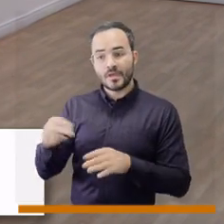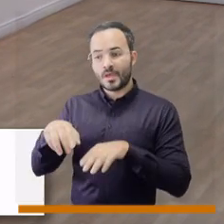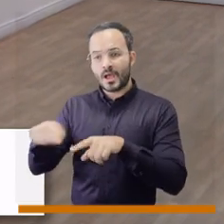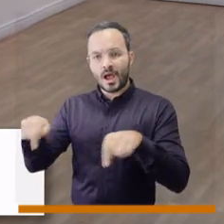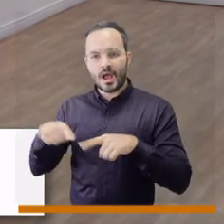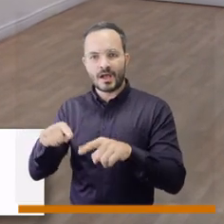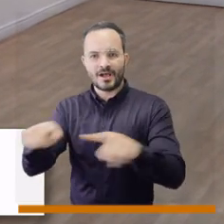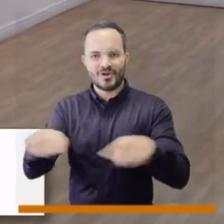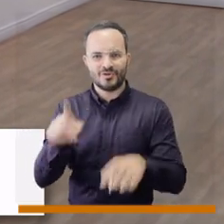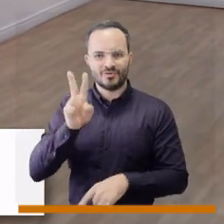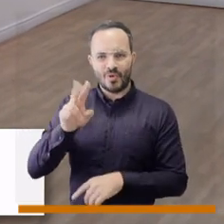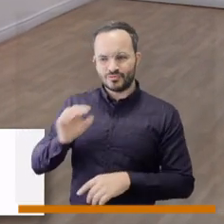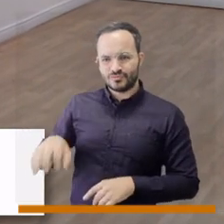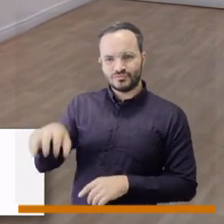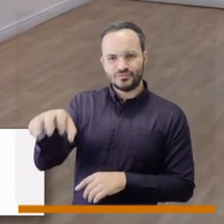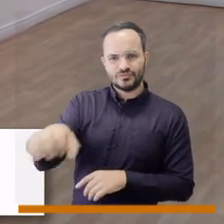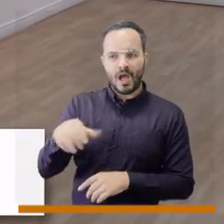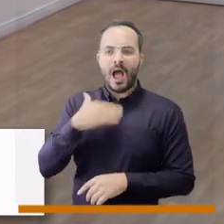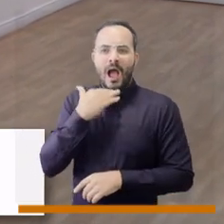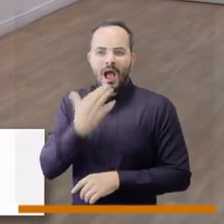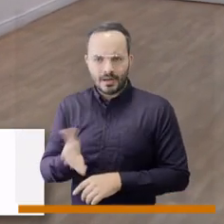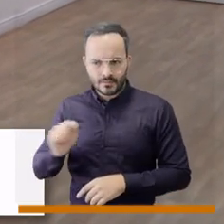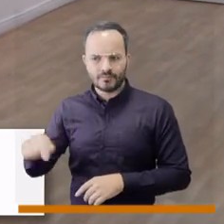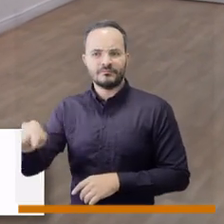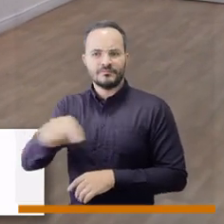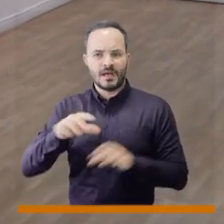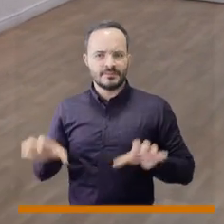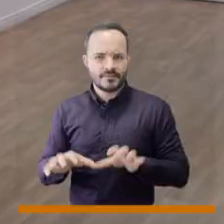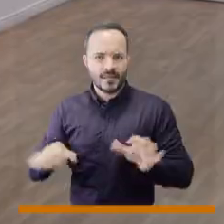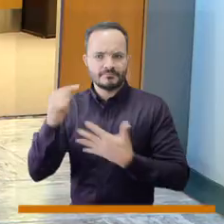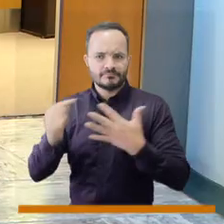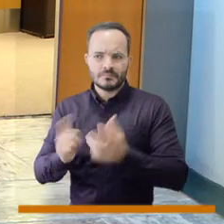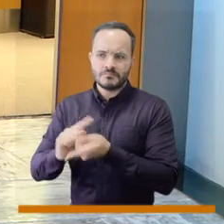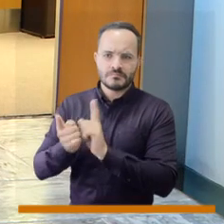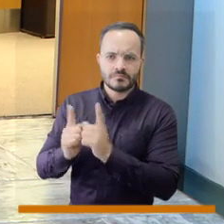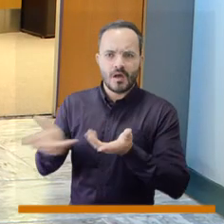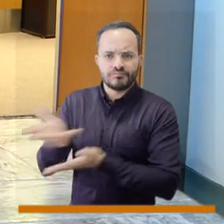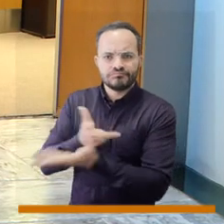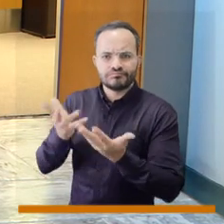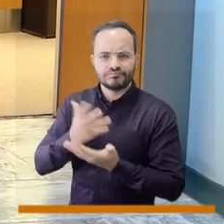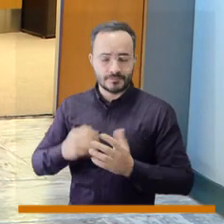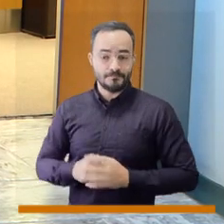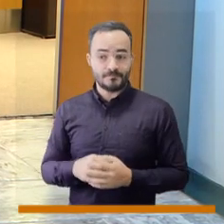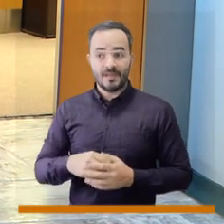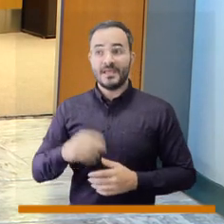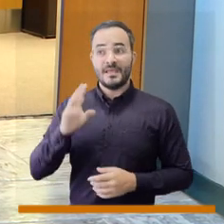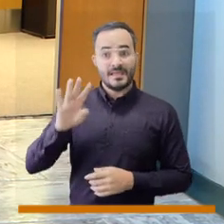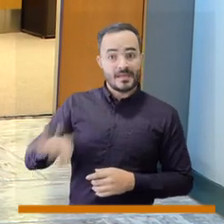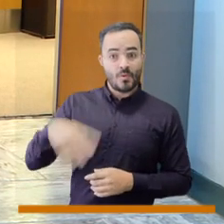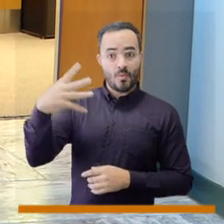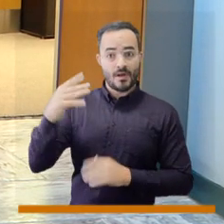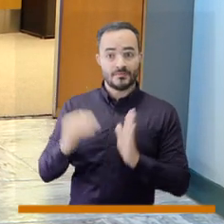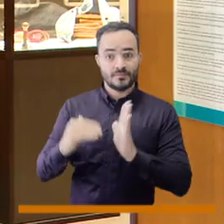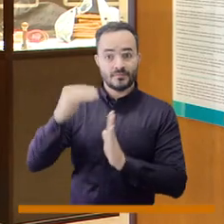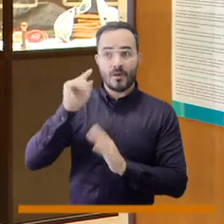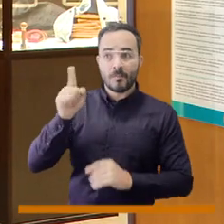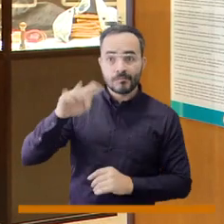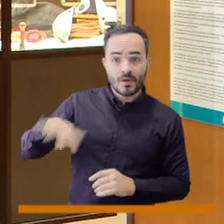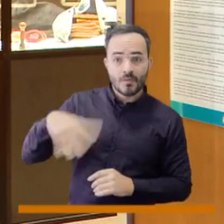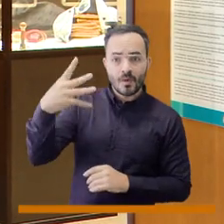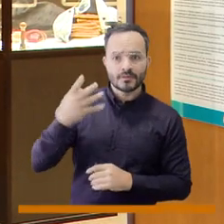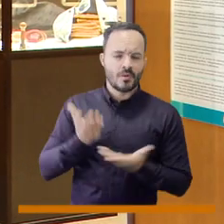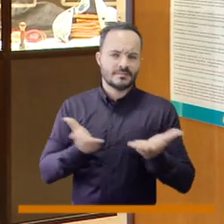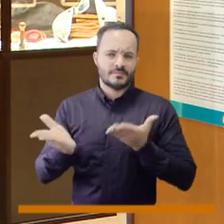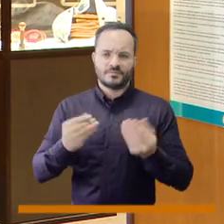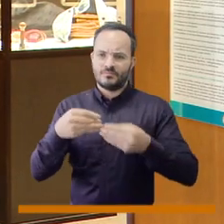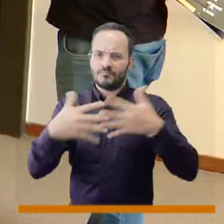y en otras dos salas auxiliares que también tenemos dispuestas como para el encuentro y la generación de conocimiento. Y en el cuarto piso encuentran una